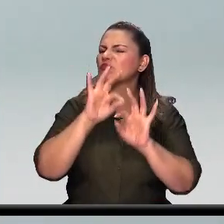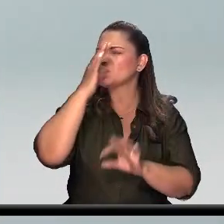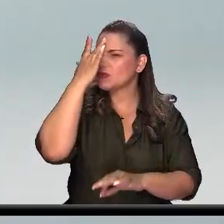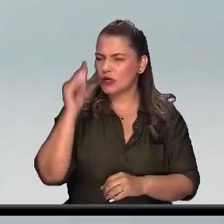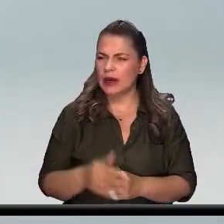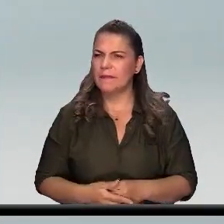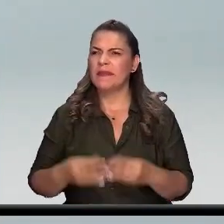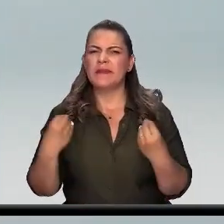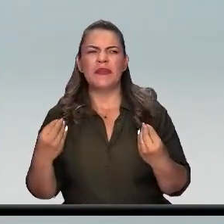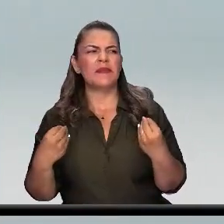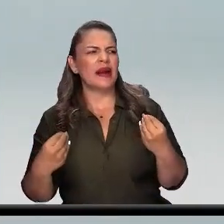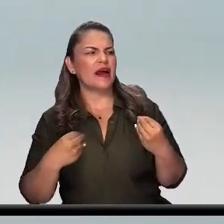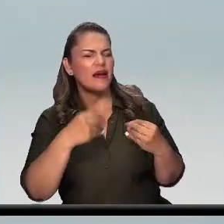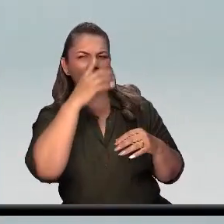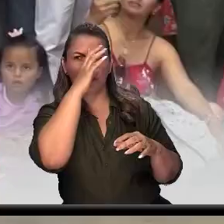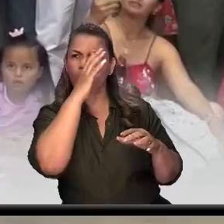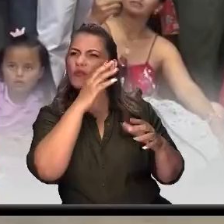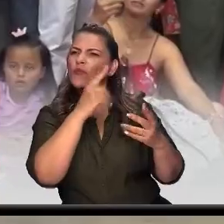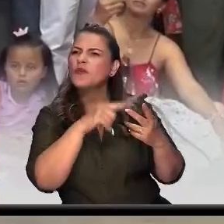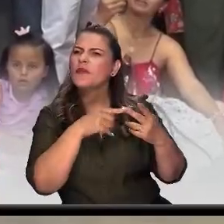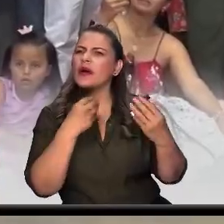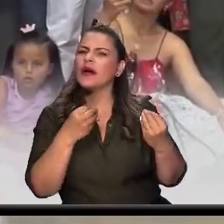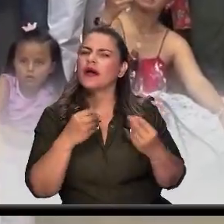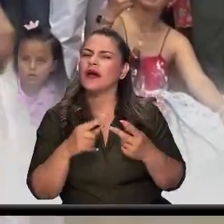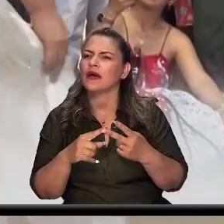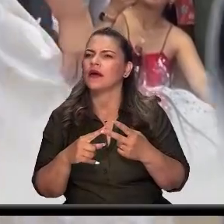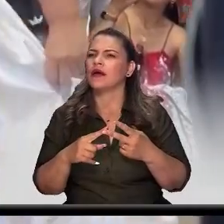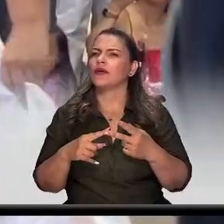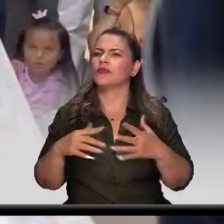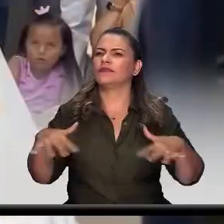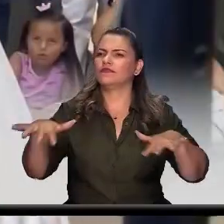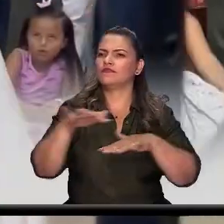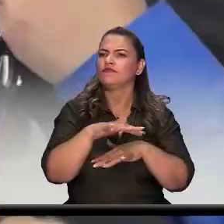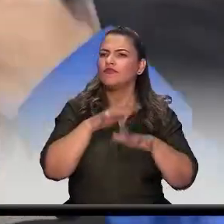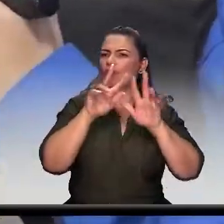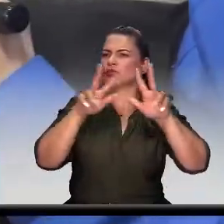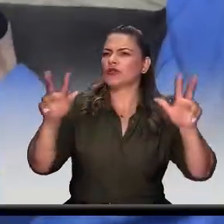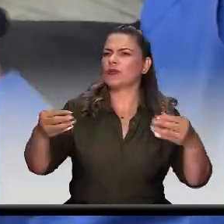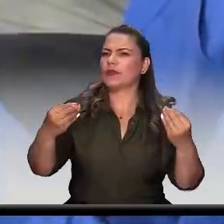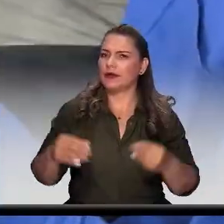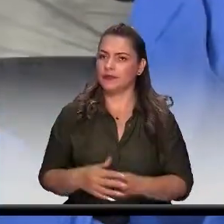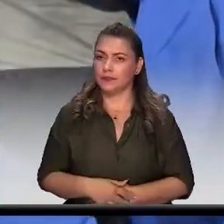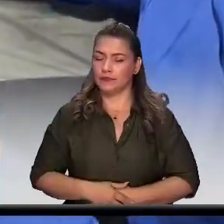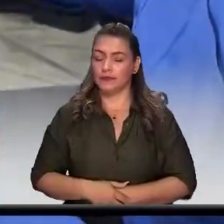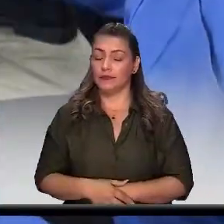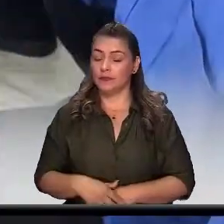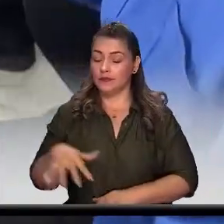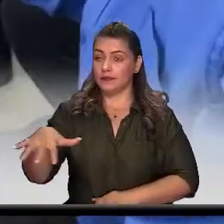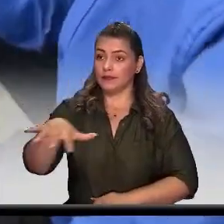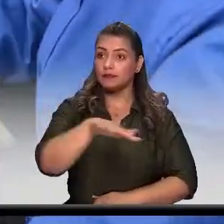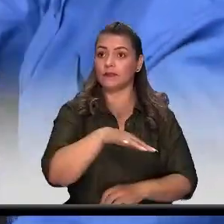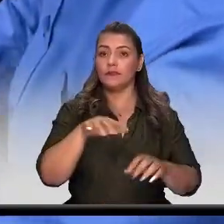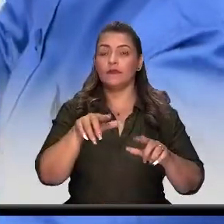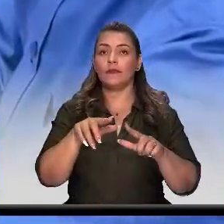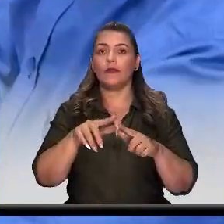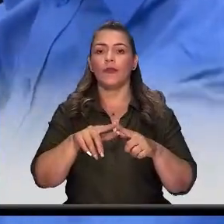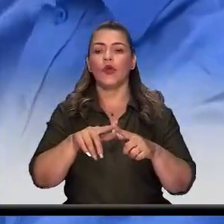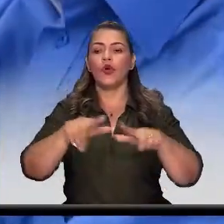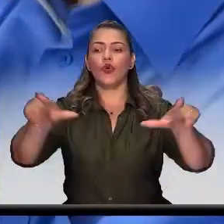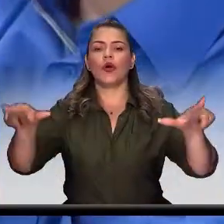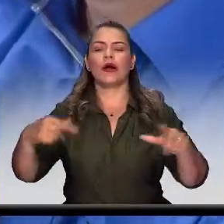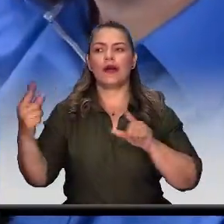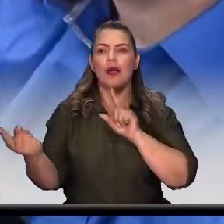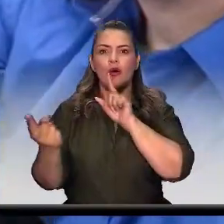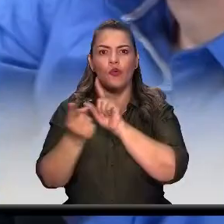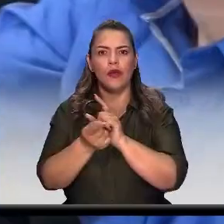esta ciudad diferente al antes y después de tenerlo? Y es que este es un lugar del encuentro, de la esencia